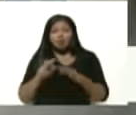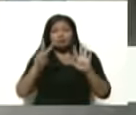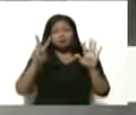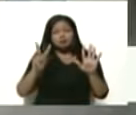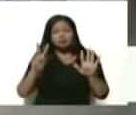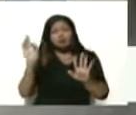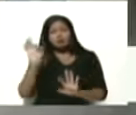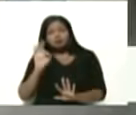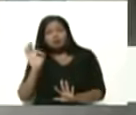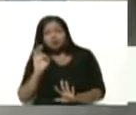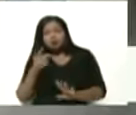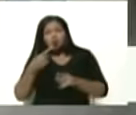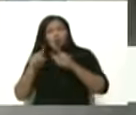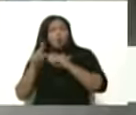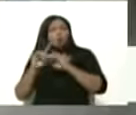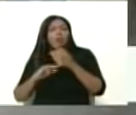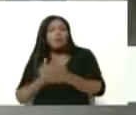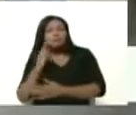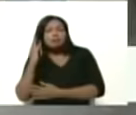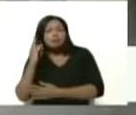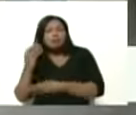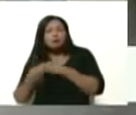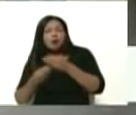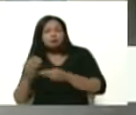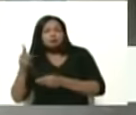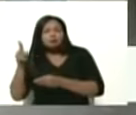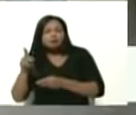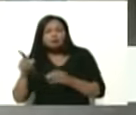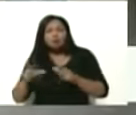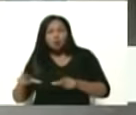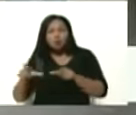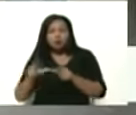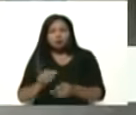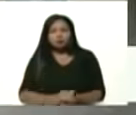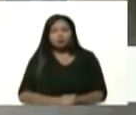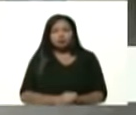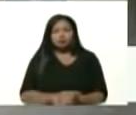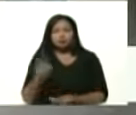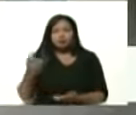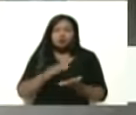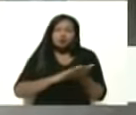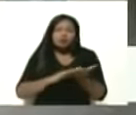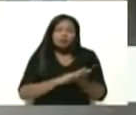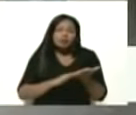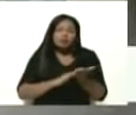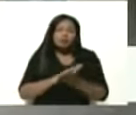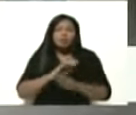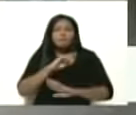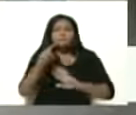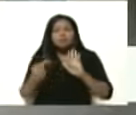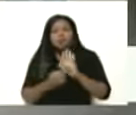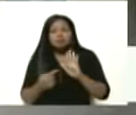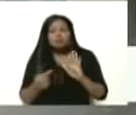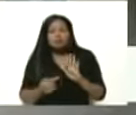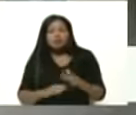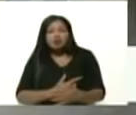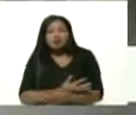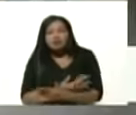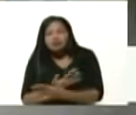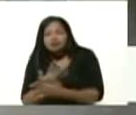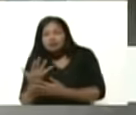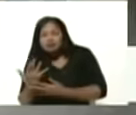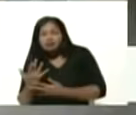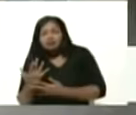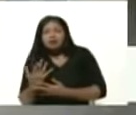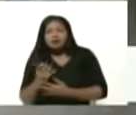otras plantas del país pero ya con esto no solamente recuperamos la soberanía absoluta de los fertilizantes necesarios